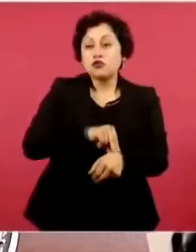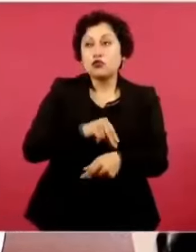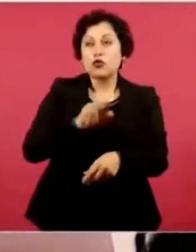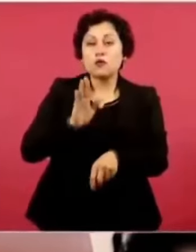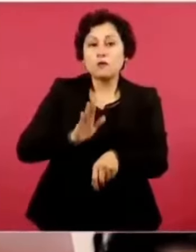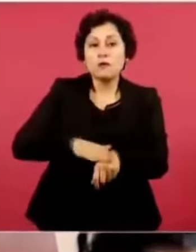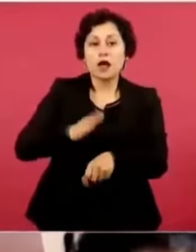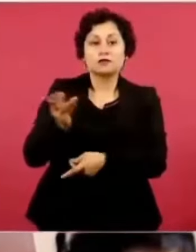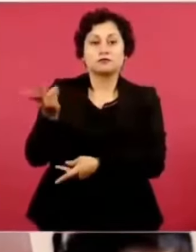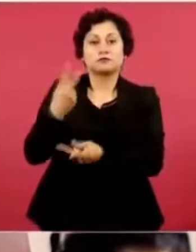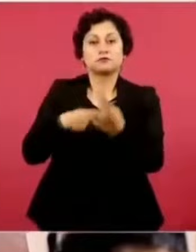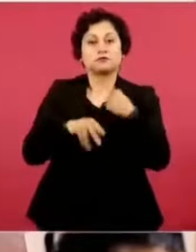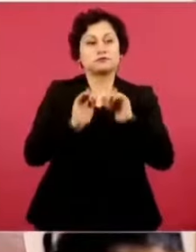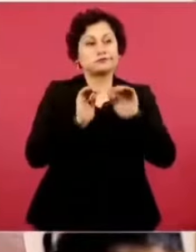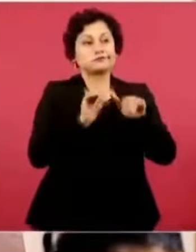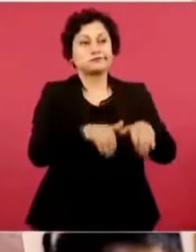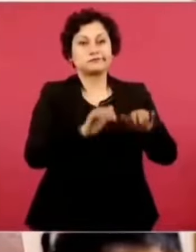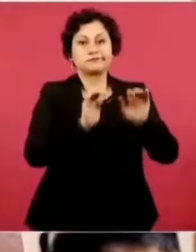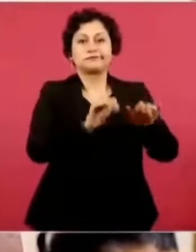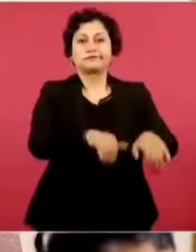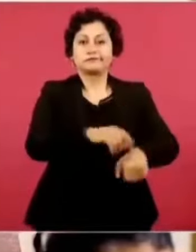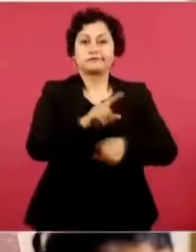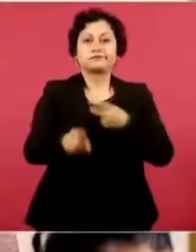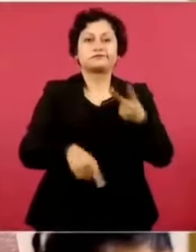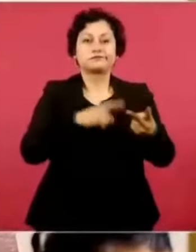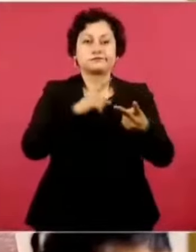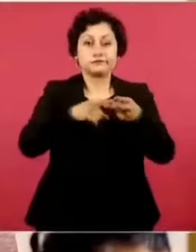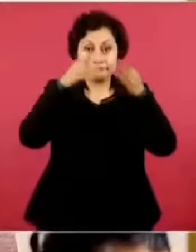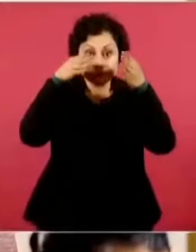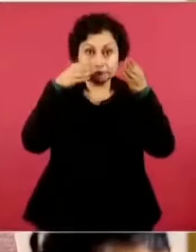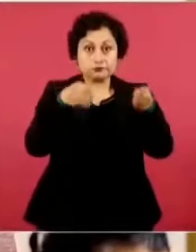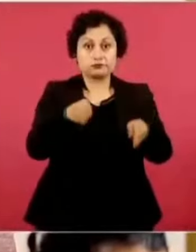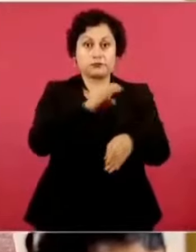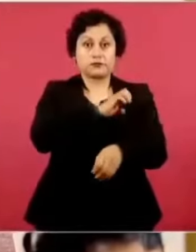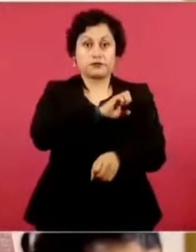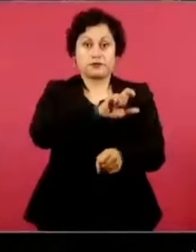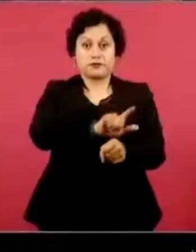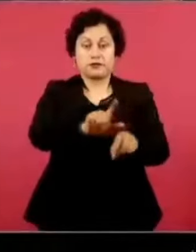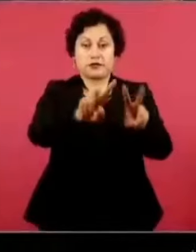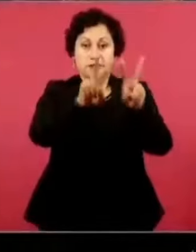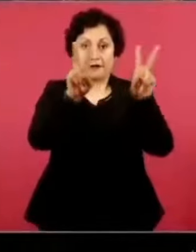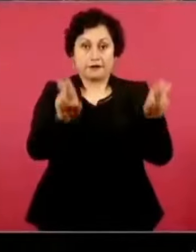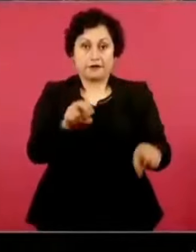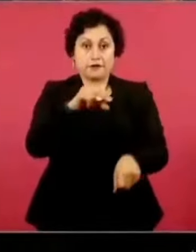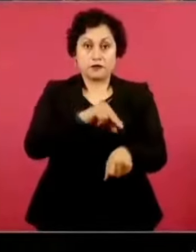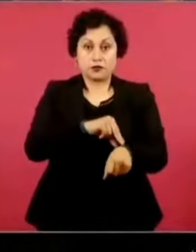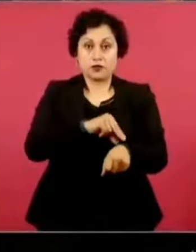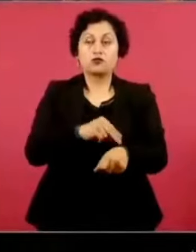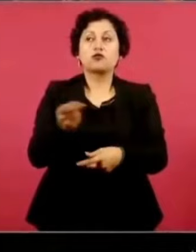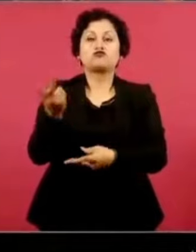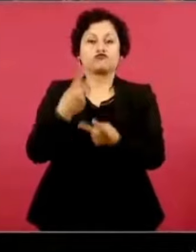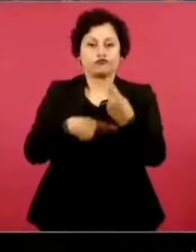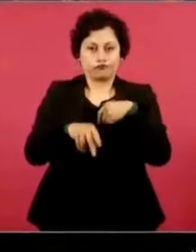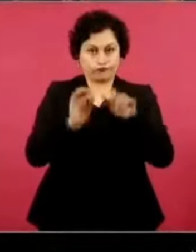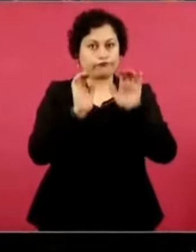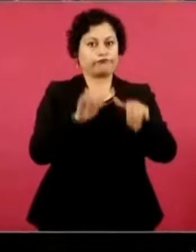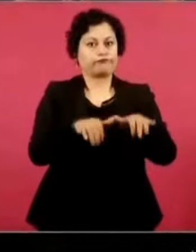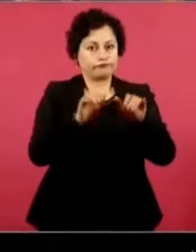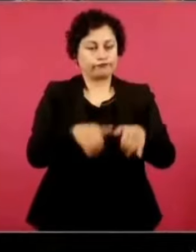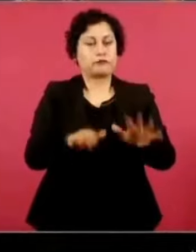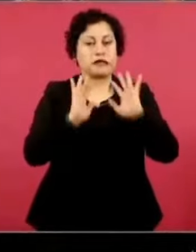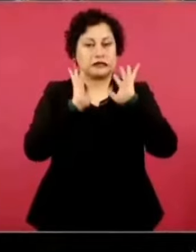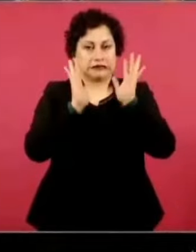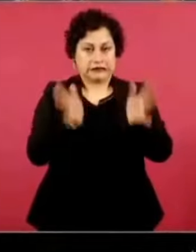antes, hay más medicinas que antes. Además, le voy a dar un dato,